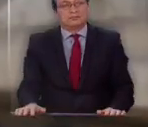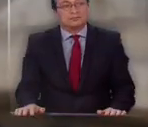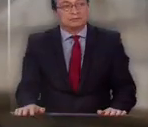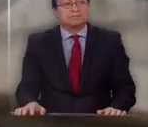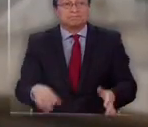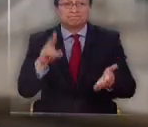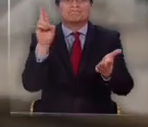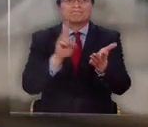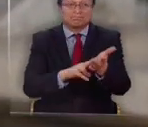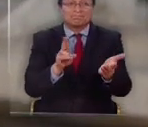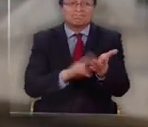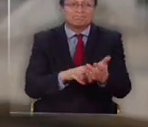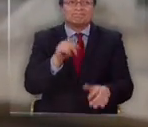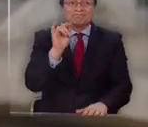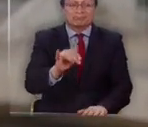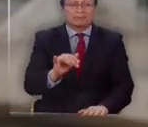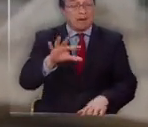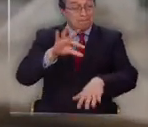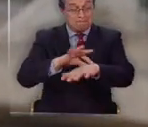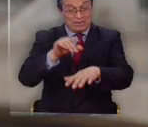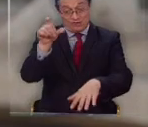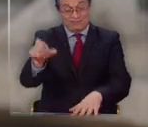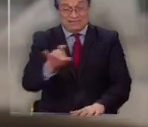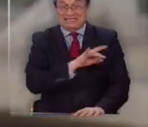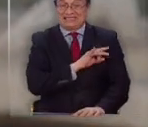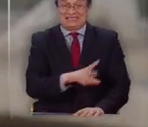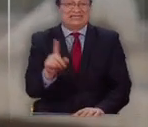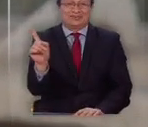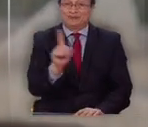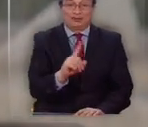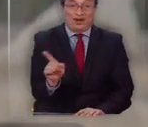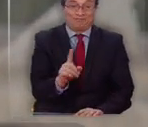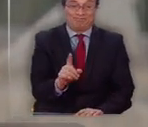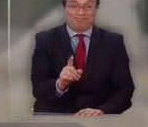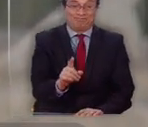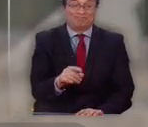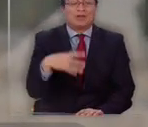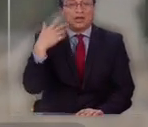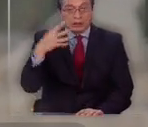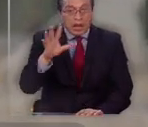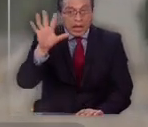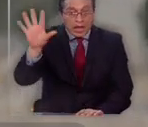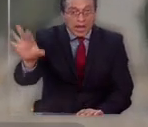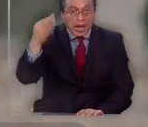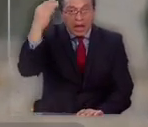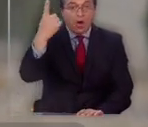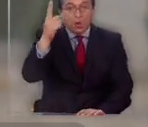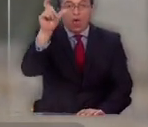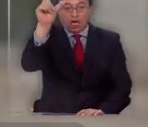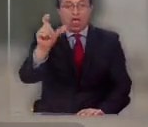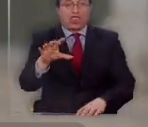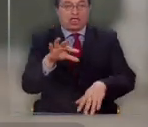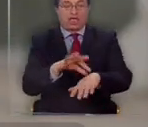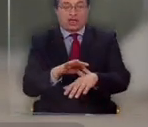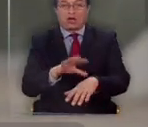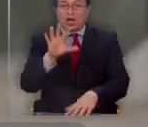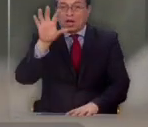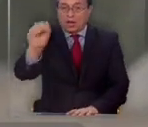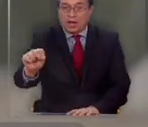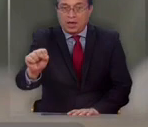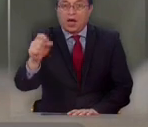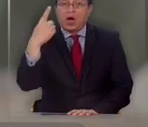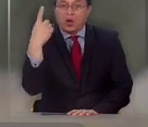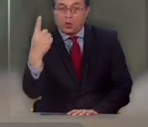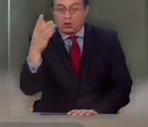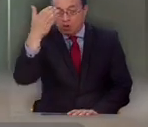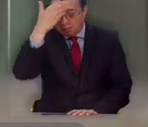Efectivamente, no se trata de médicos chilenos. Al final, logramos encontrar y conversar con uno de ellos. Y si bien se